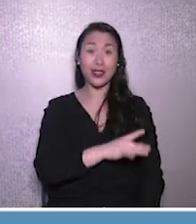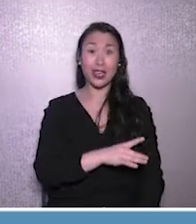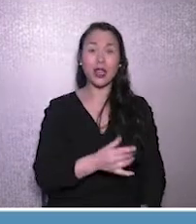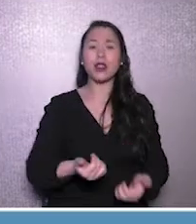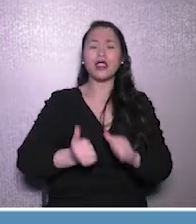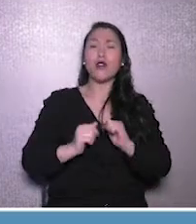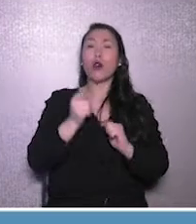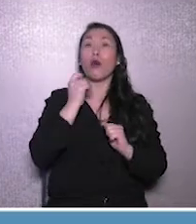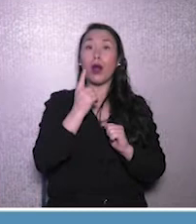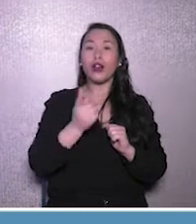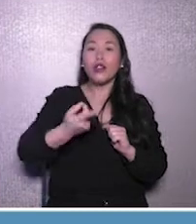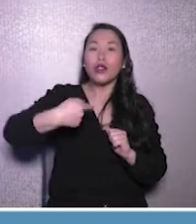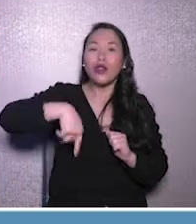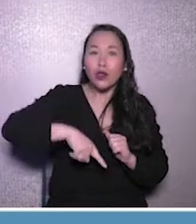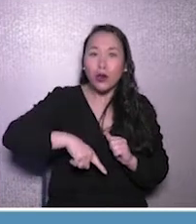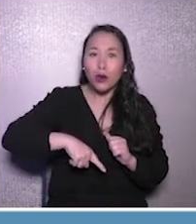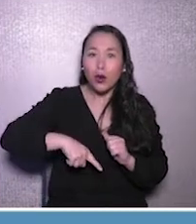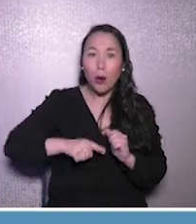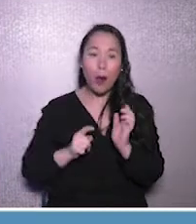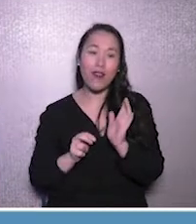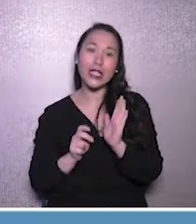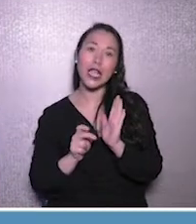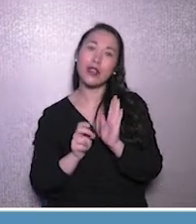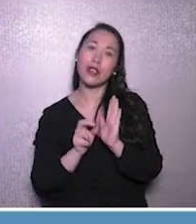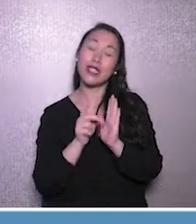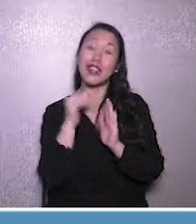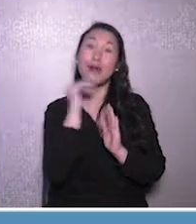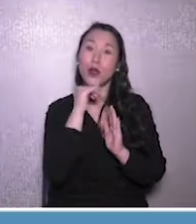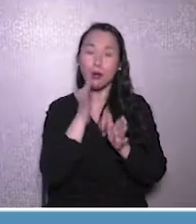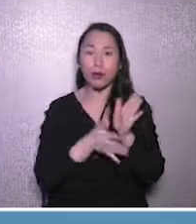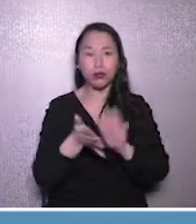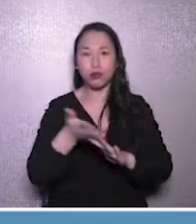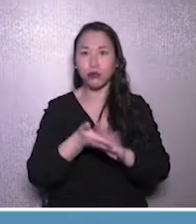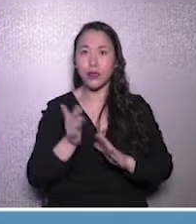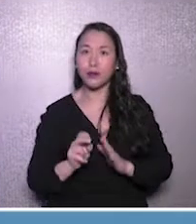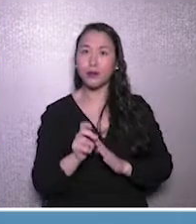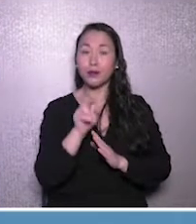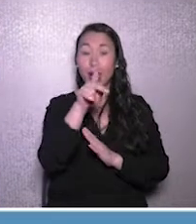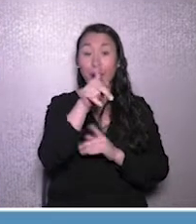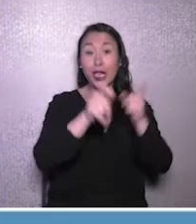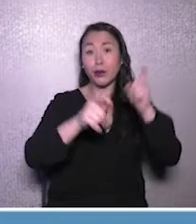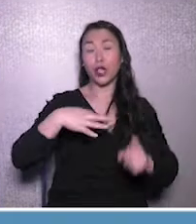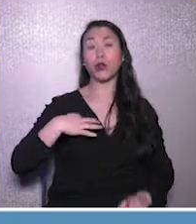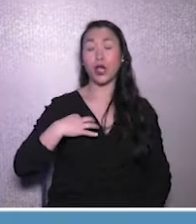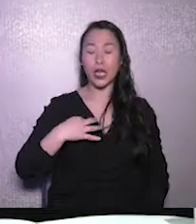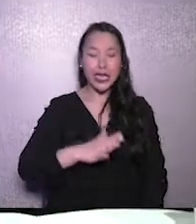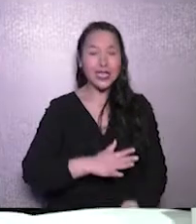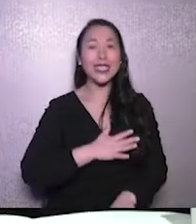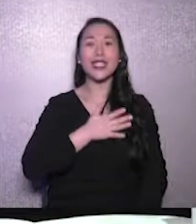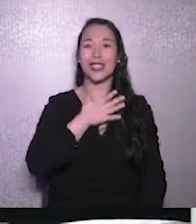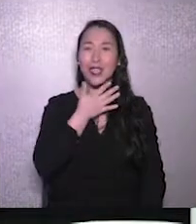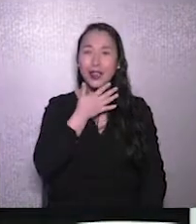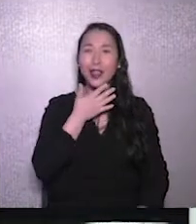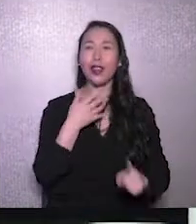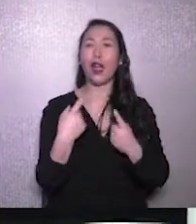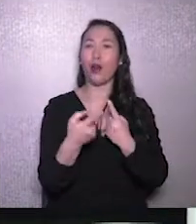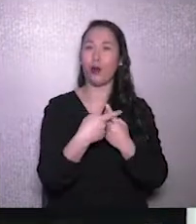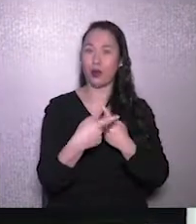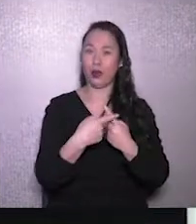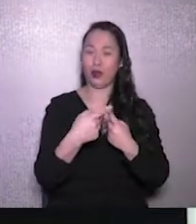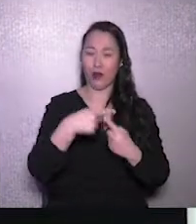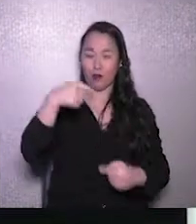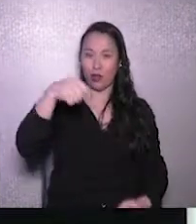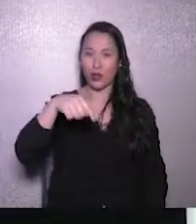desafío? Tenemos que ser capaces de escalarlo lo más rápido posible, de manera que la ciudadanía sienta ese beneficio que estamos teniendo hoy día.